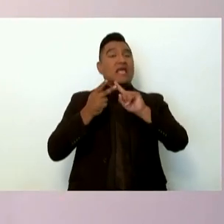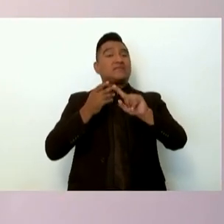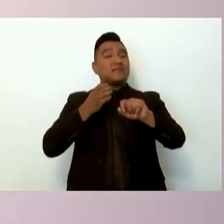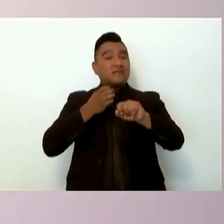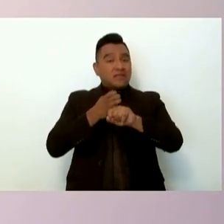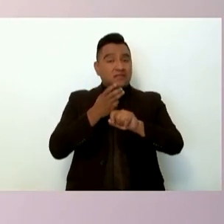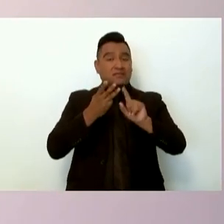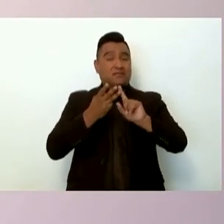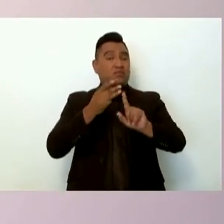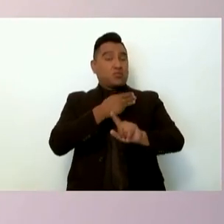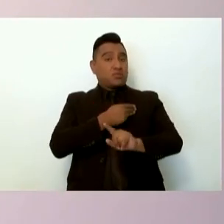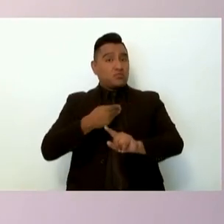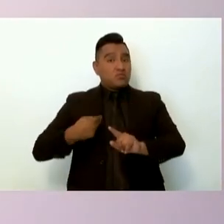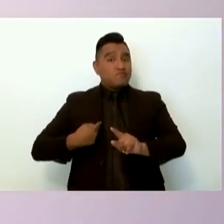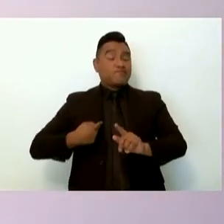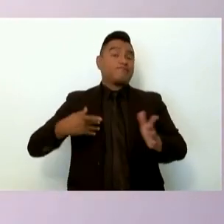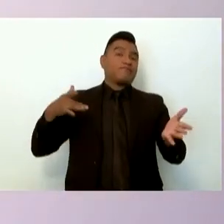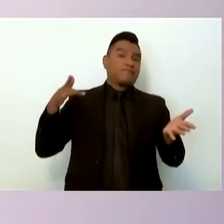municipales.